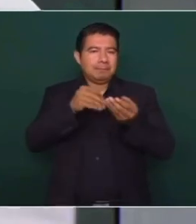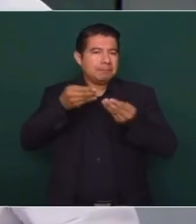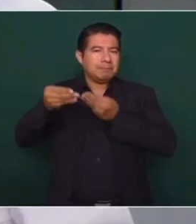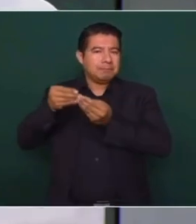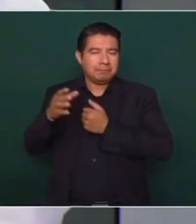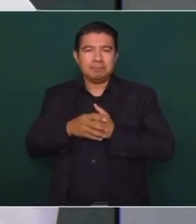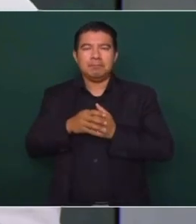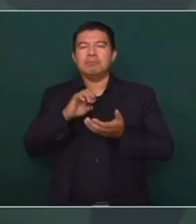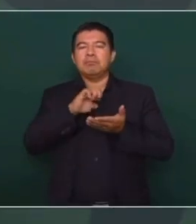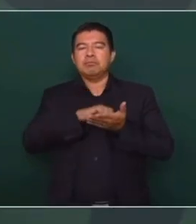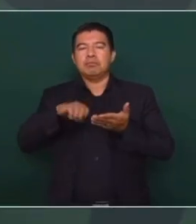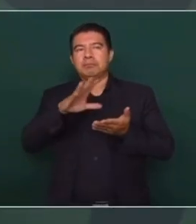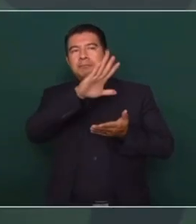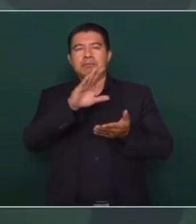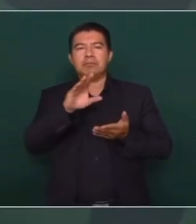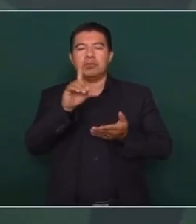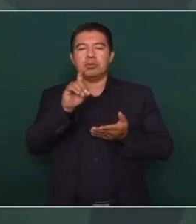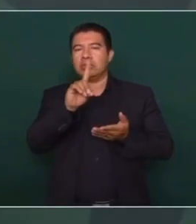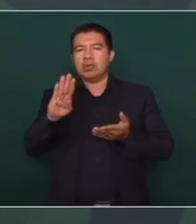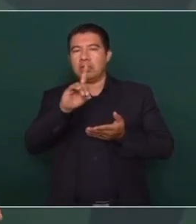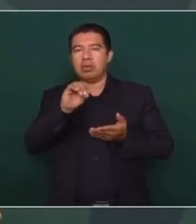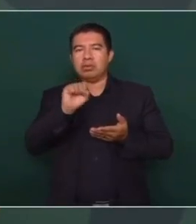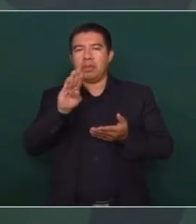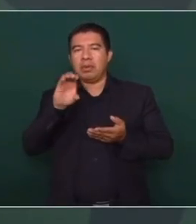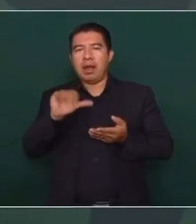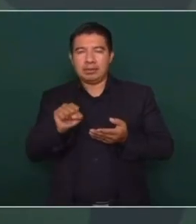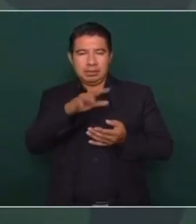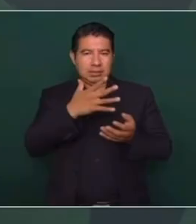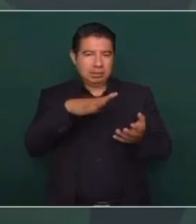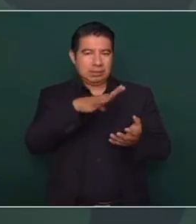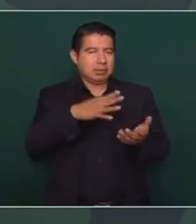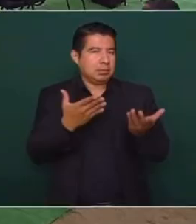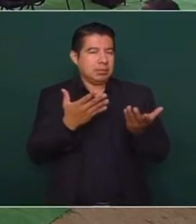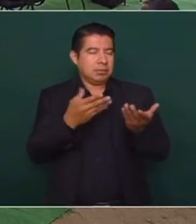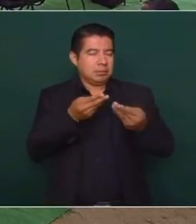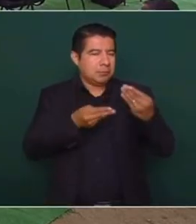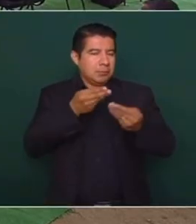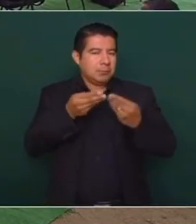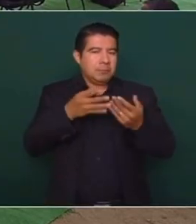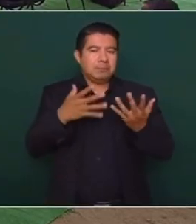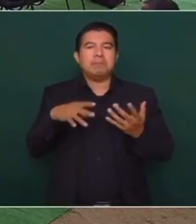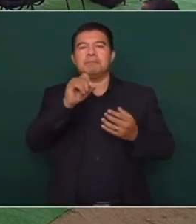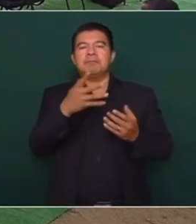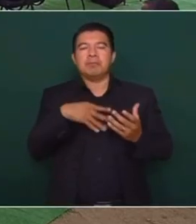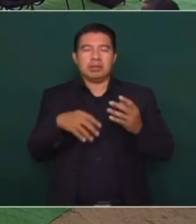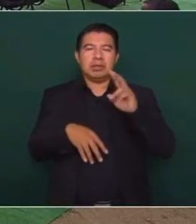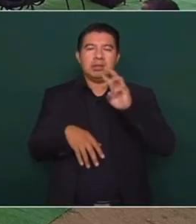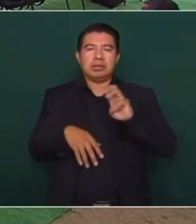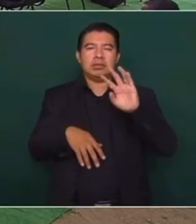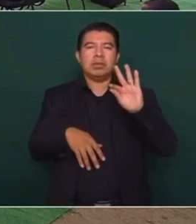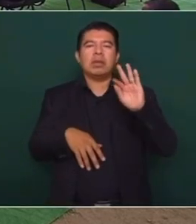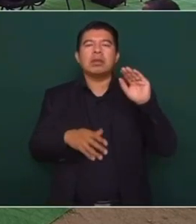la refinería de Dos Bocas va a consumir 340 mil barriles diarios.